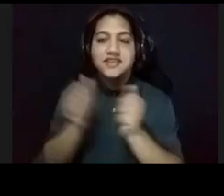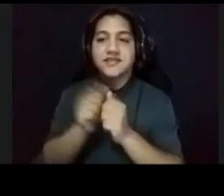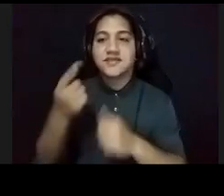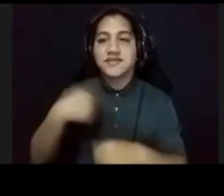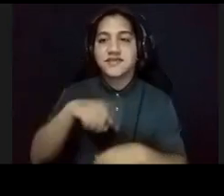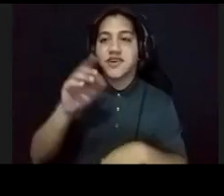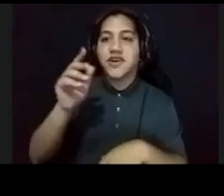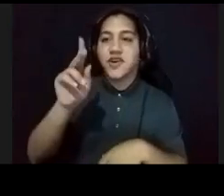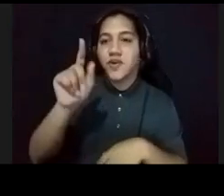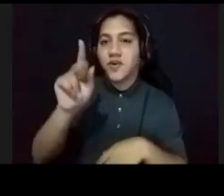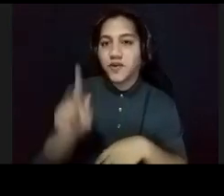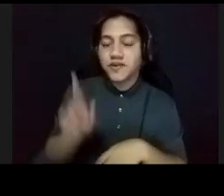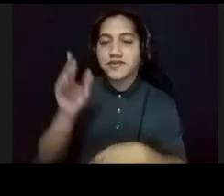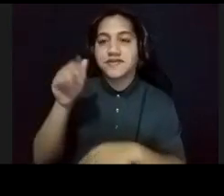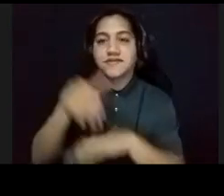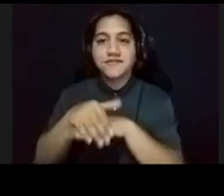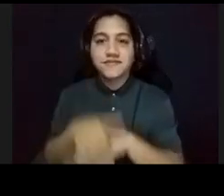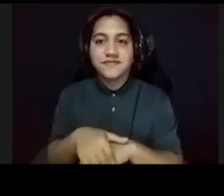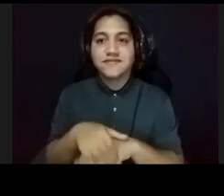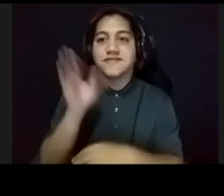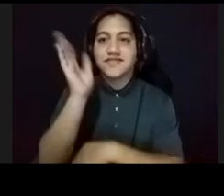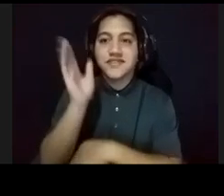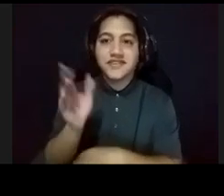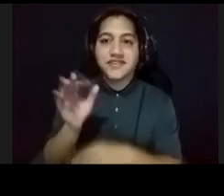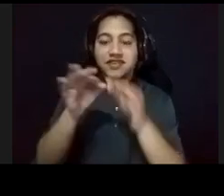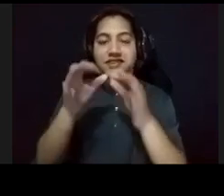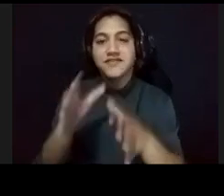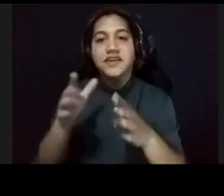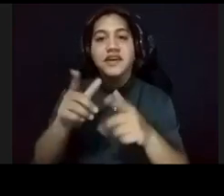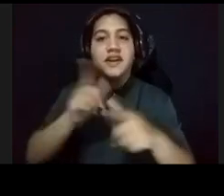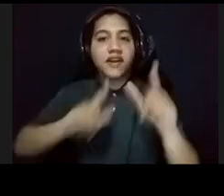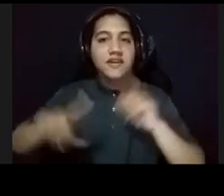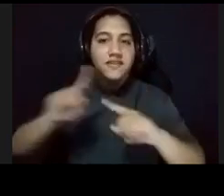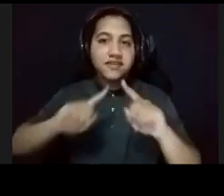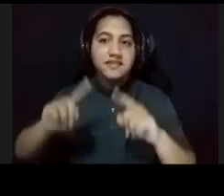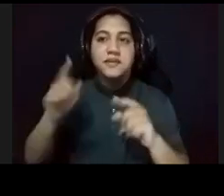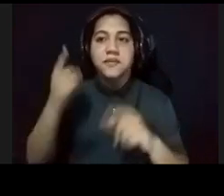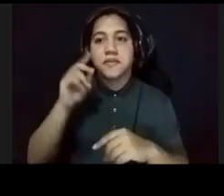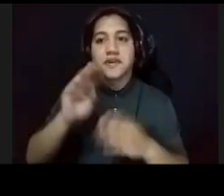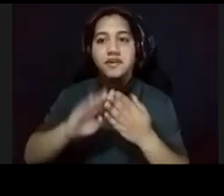noches, que tenemos charlas, como intérprete de señas, para la comunidad sorda.